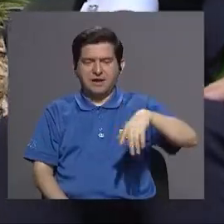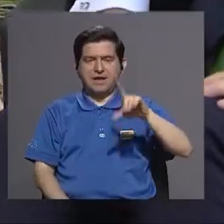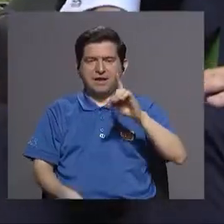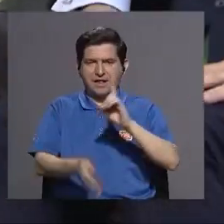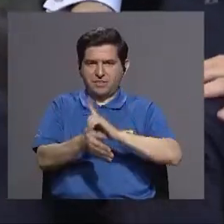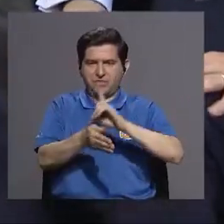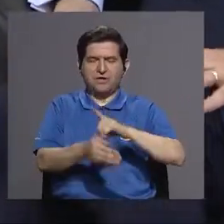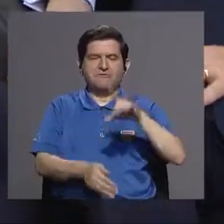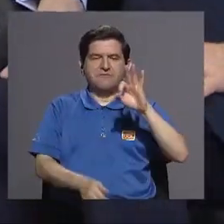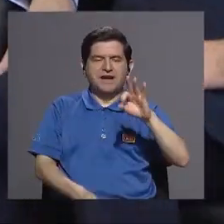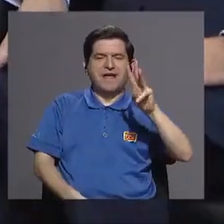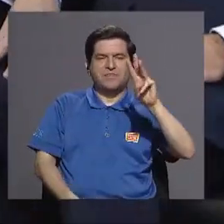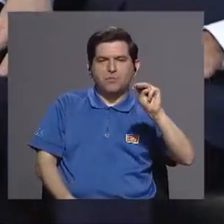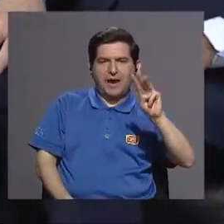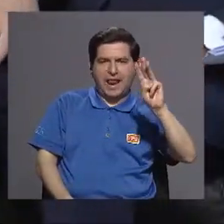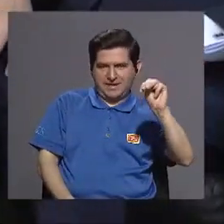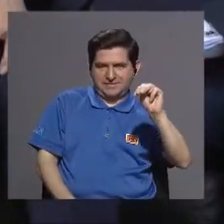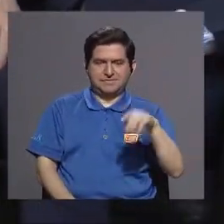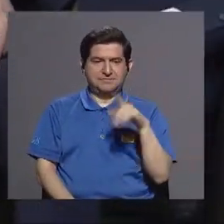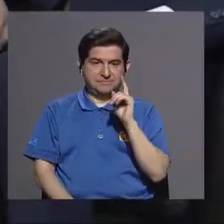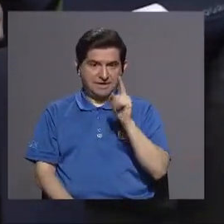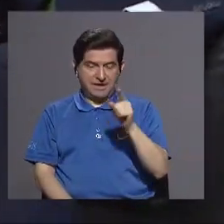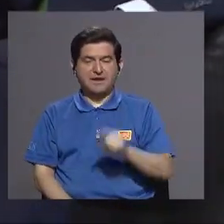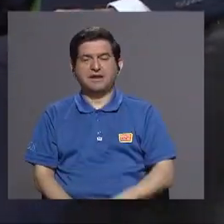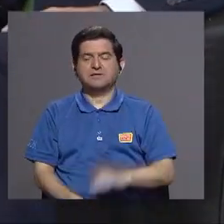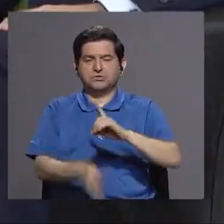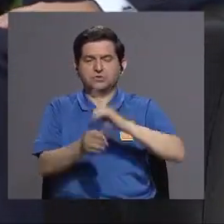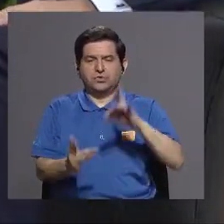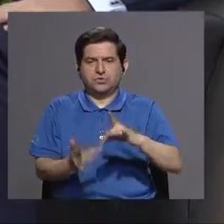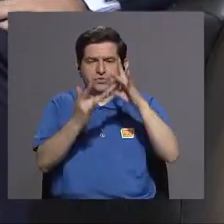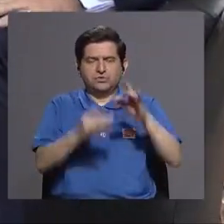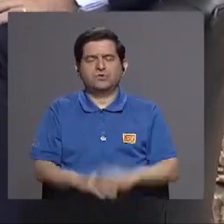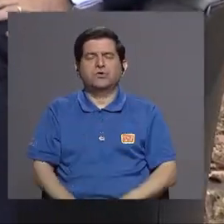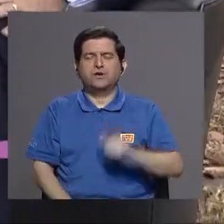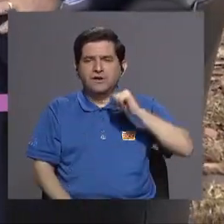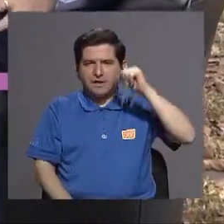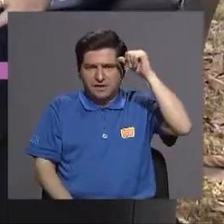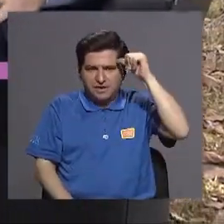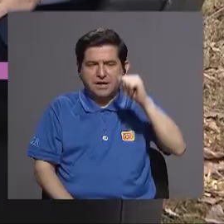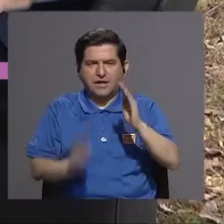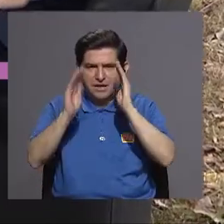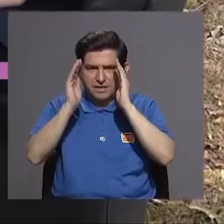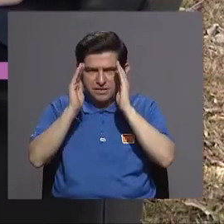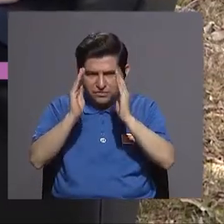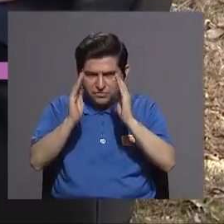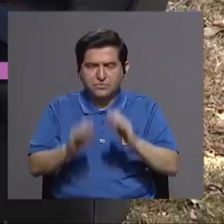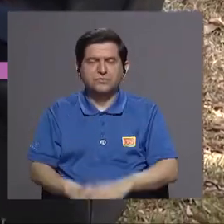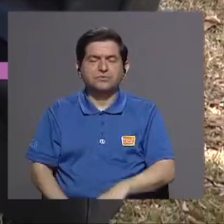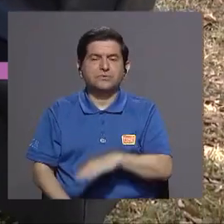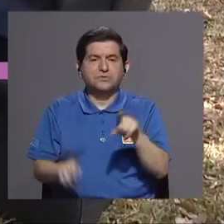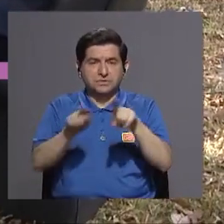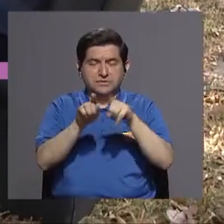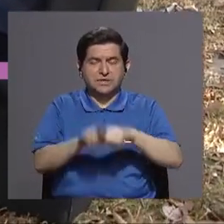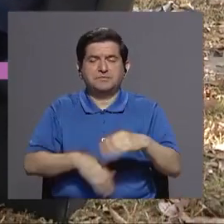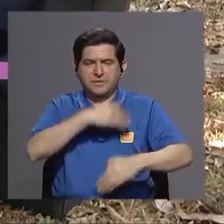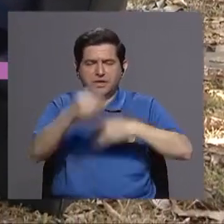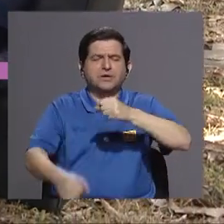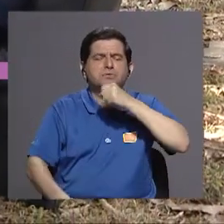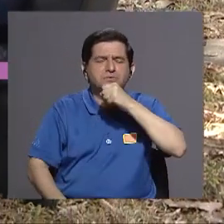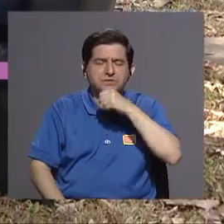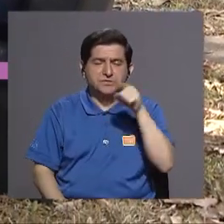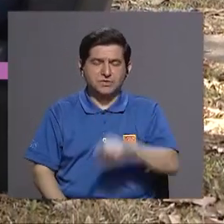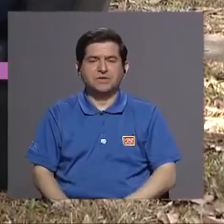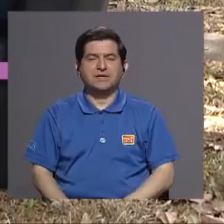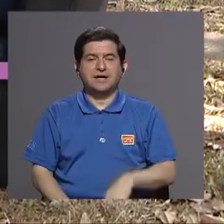el doctor fernando morales martínez él es este médico especialista en geriatría gerontología y es en este momento el decano de la